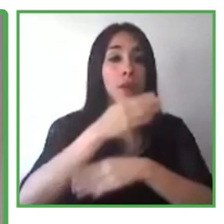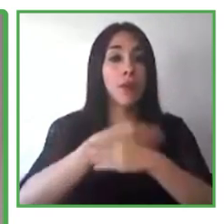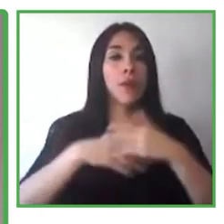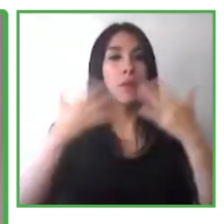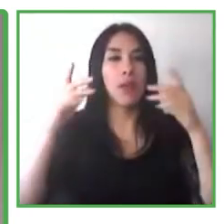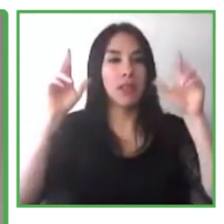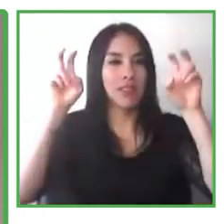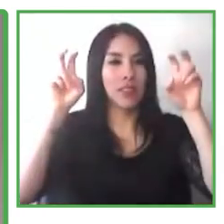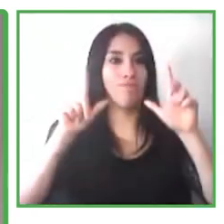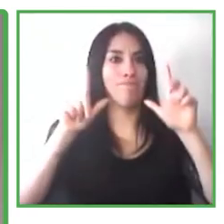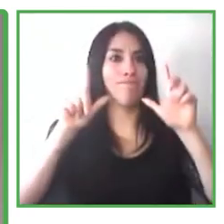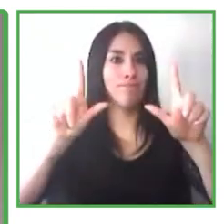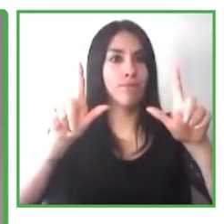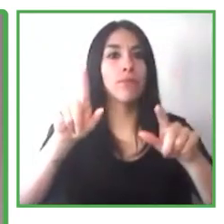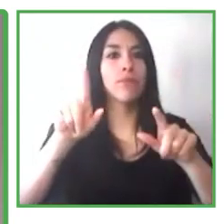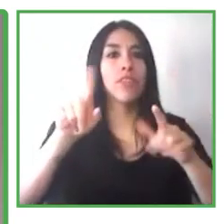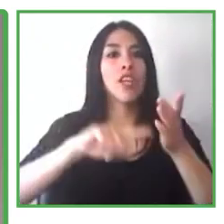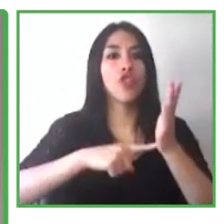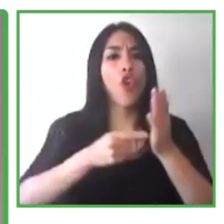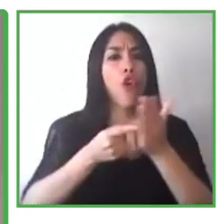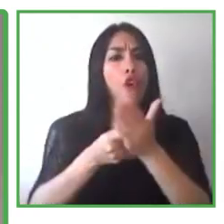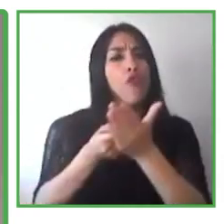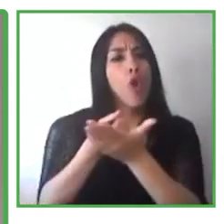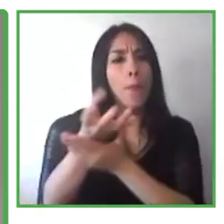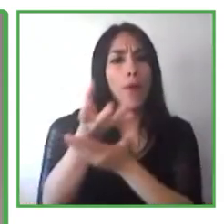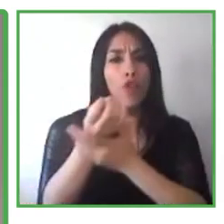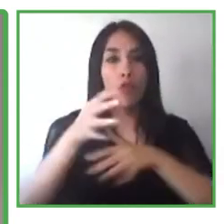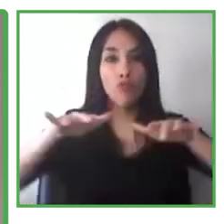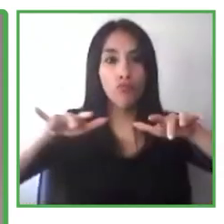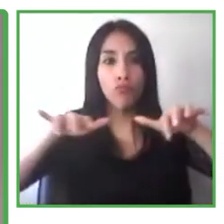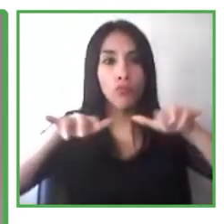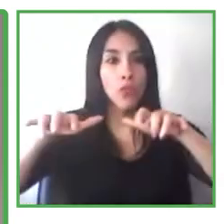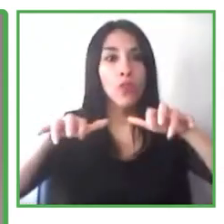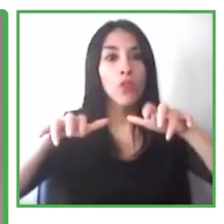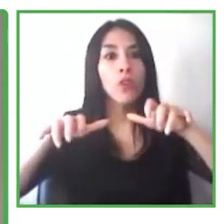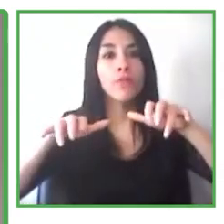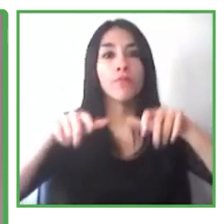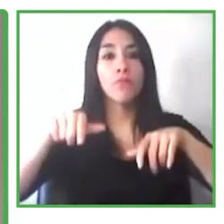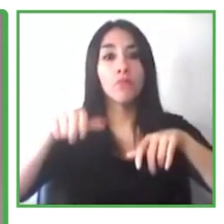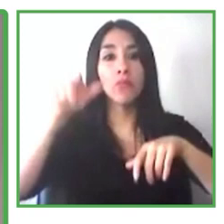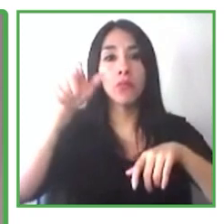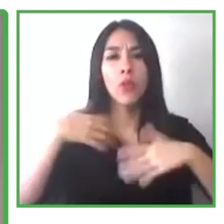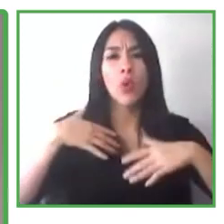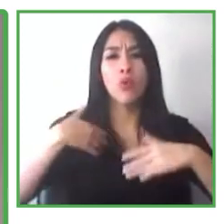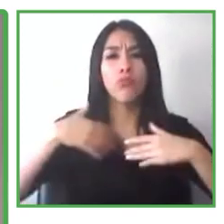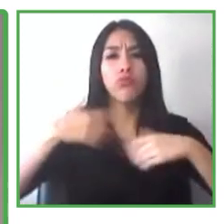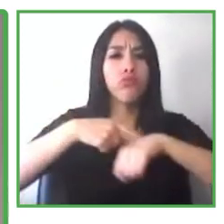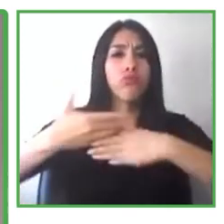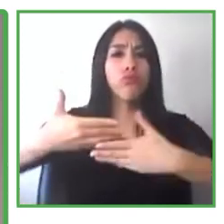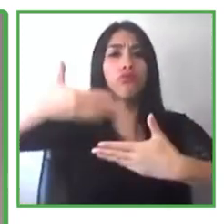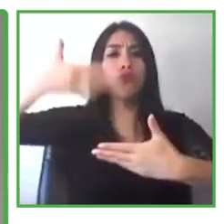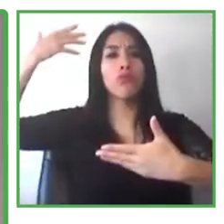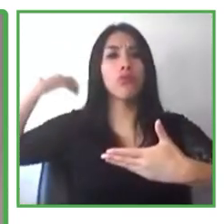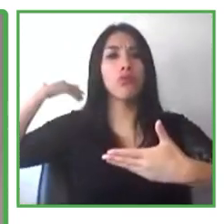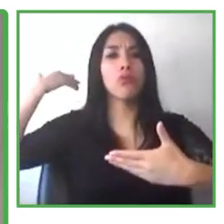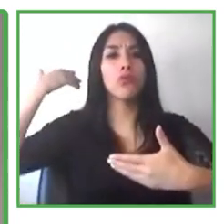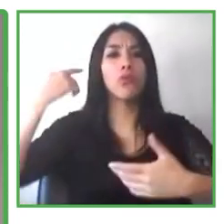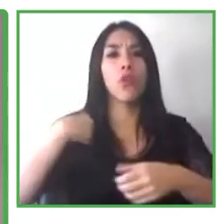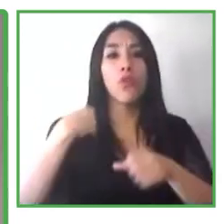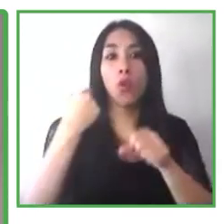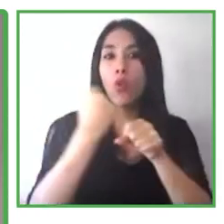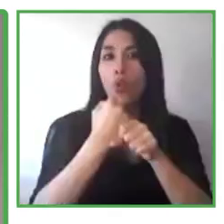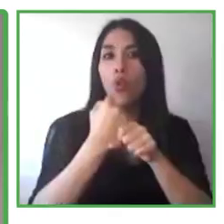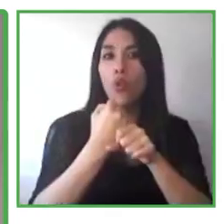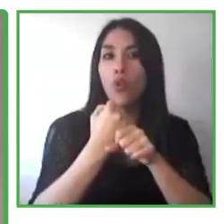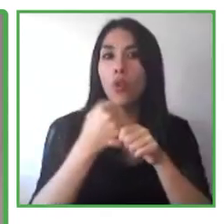bastantes años, es una líder global que es muy admirada, respetada globalmente por todo el trabajo que ha hecho, es bastante influencial. Es Jessica